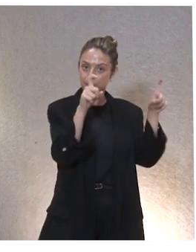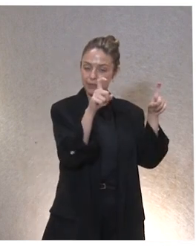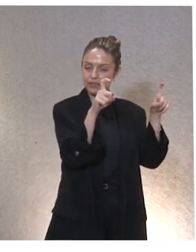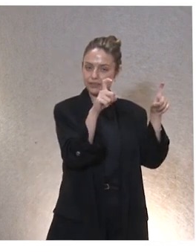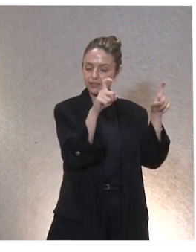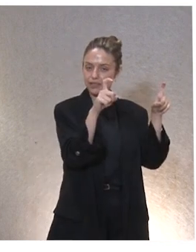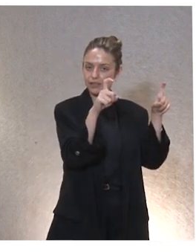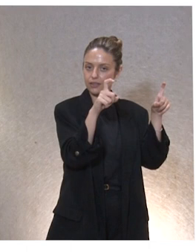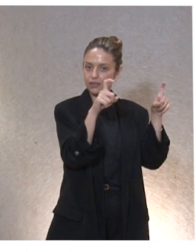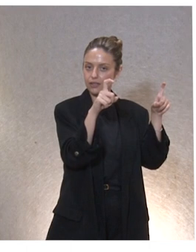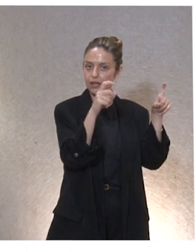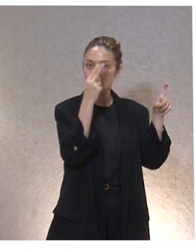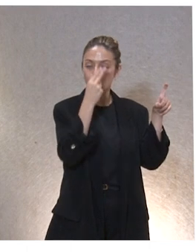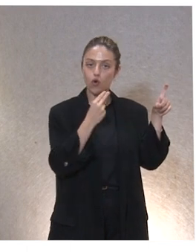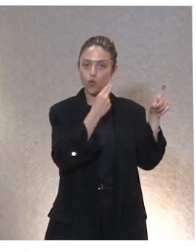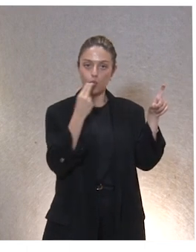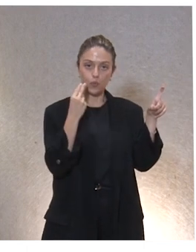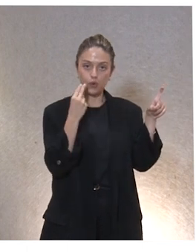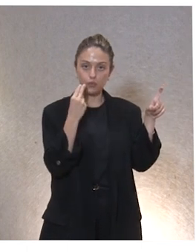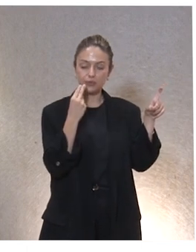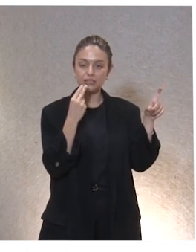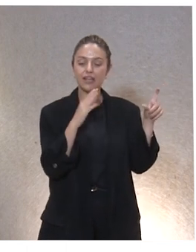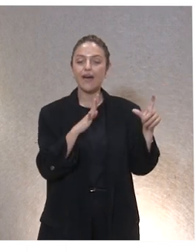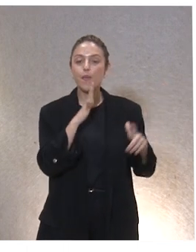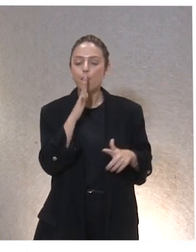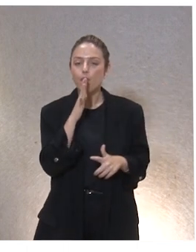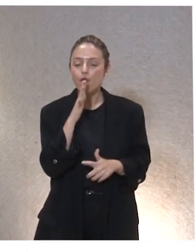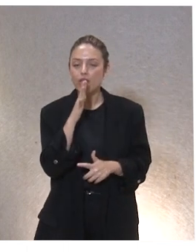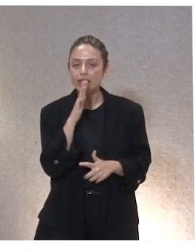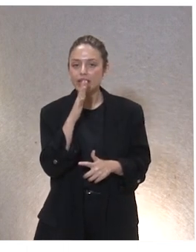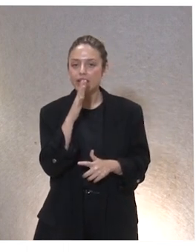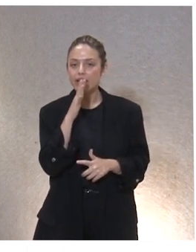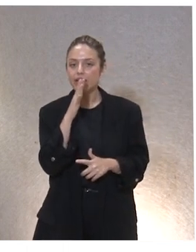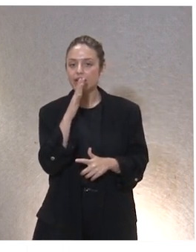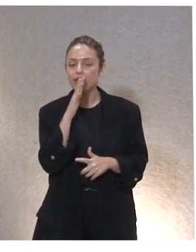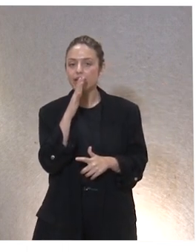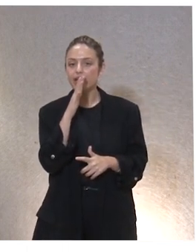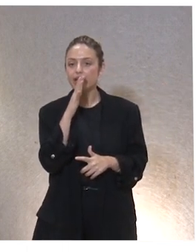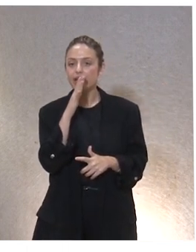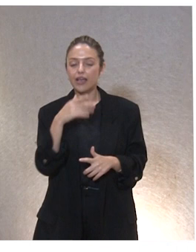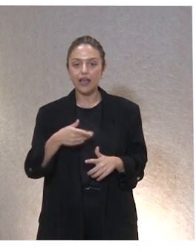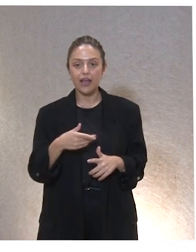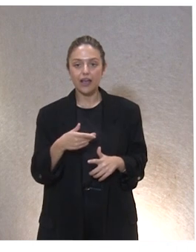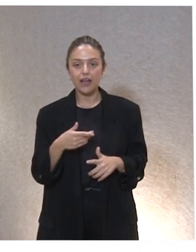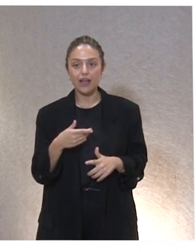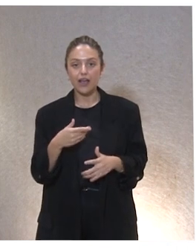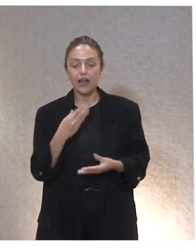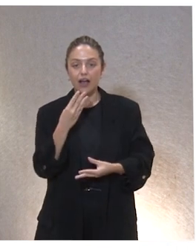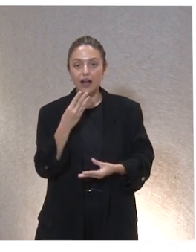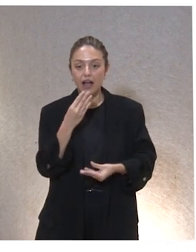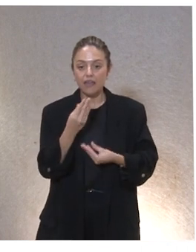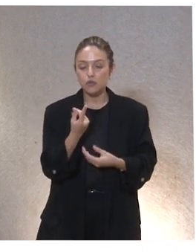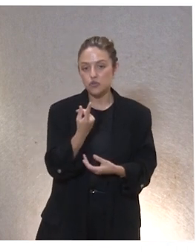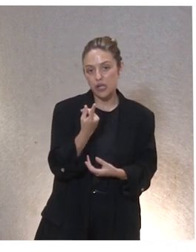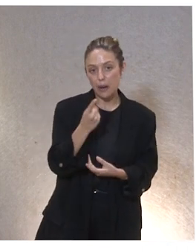compromiso porque utilizamos, hemos hecho diez reuniones en el año, hacemos una al